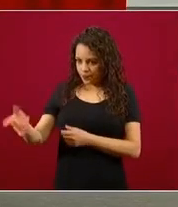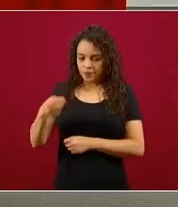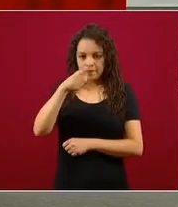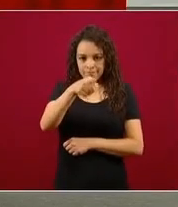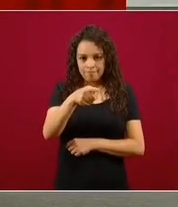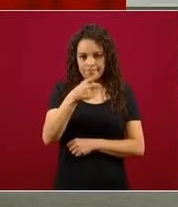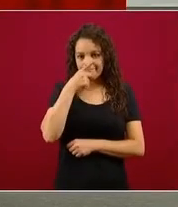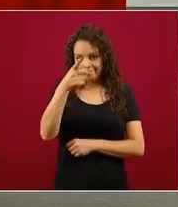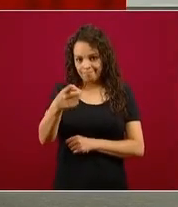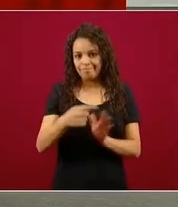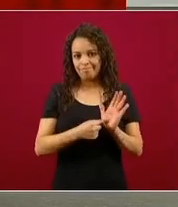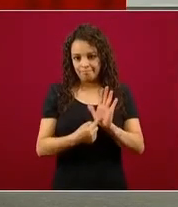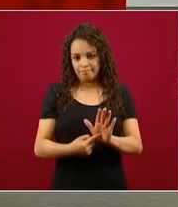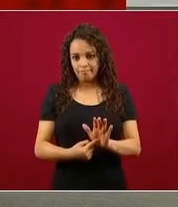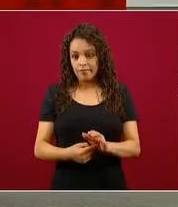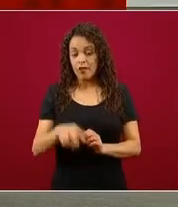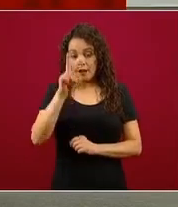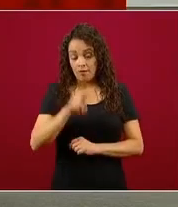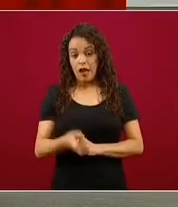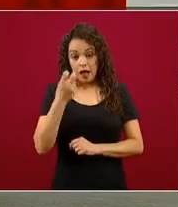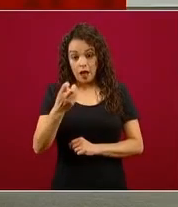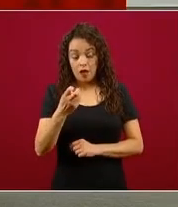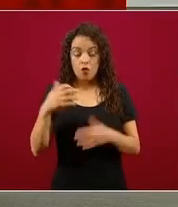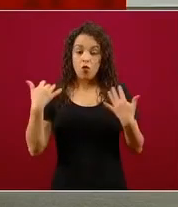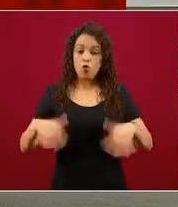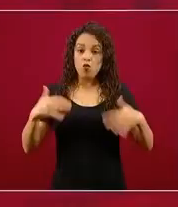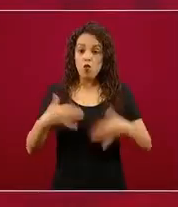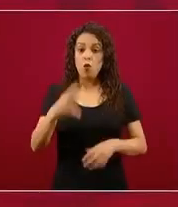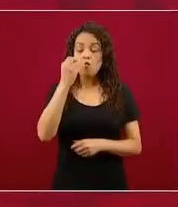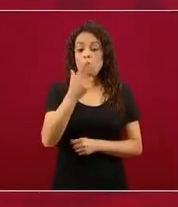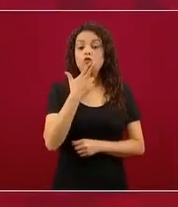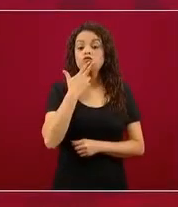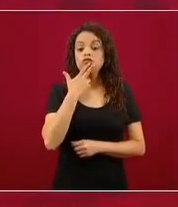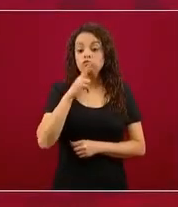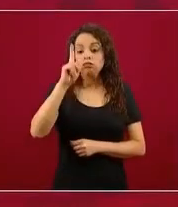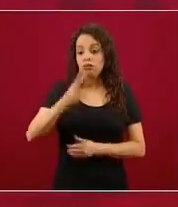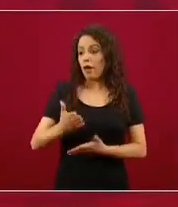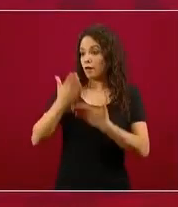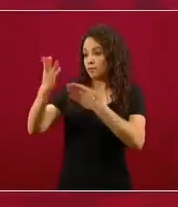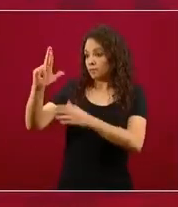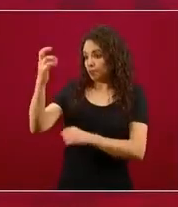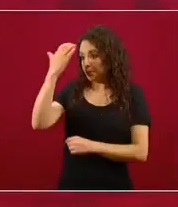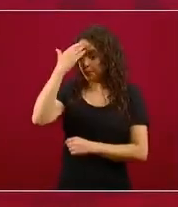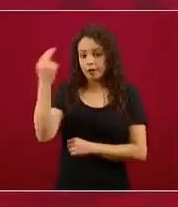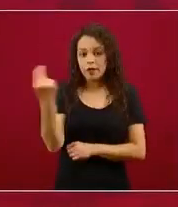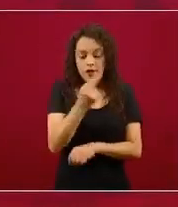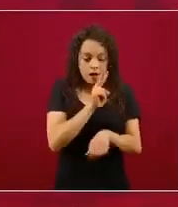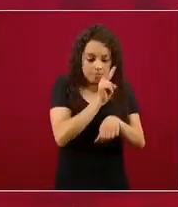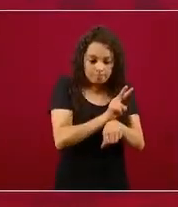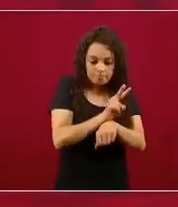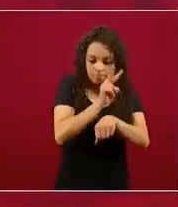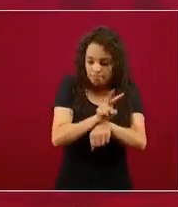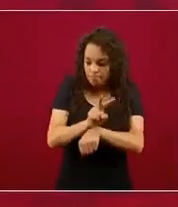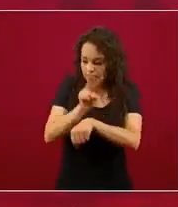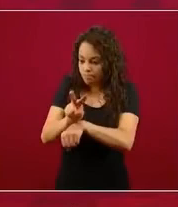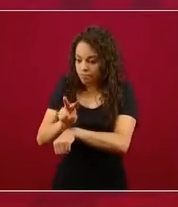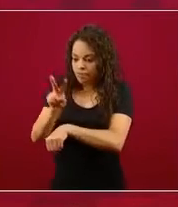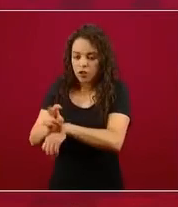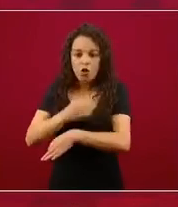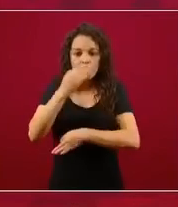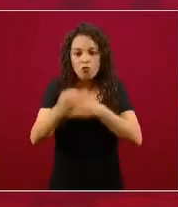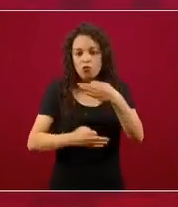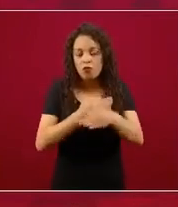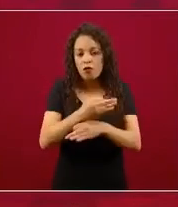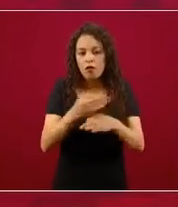Por cierto, esto es muy útil, déjeme reconocerle este planteamiento, darle seguimiento a las cosas y entonces poder